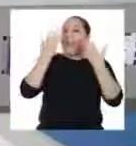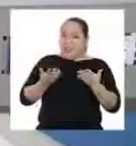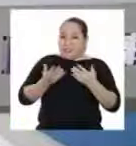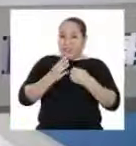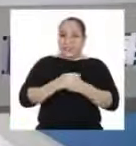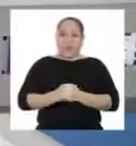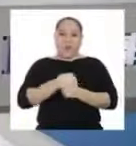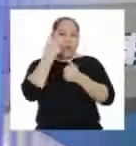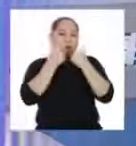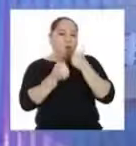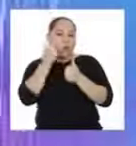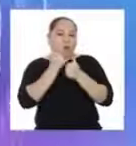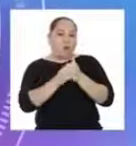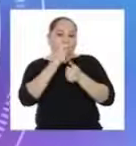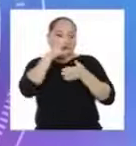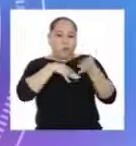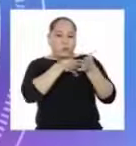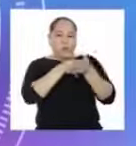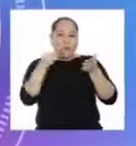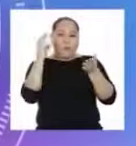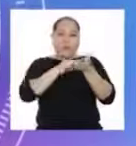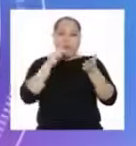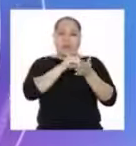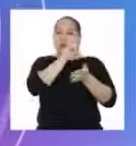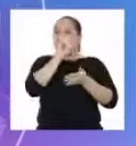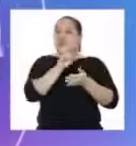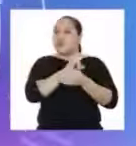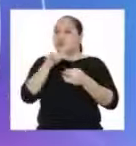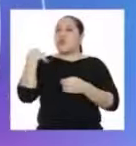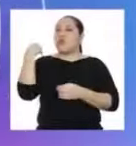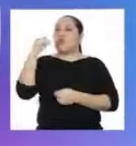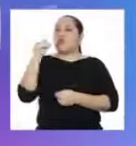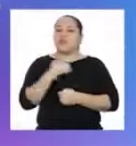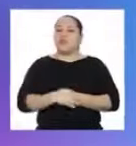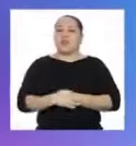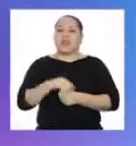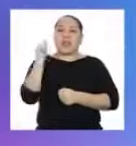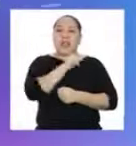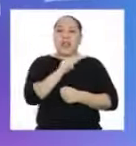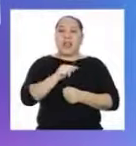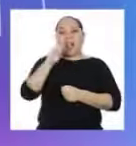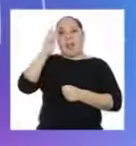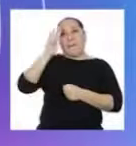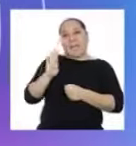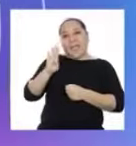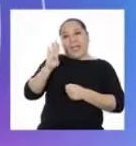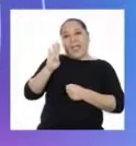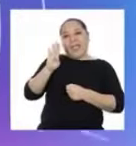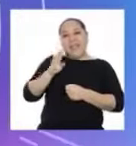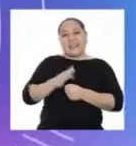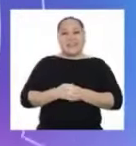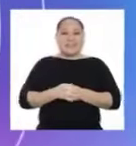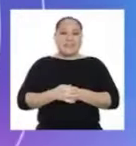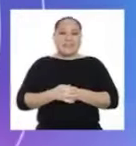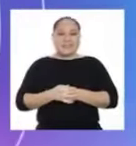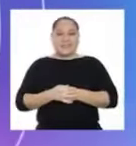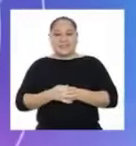Entonces, ¿cuál sería la aplicación que más usan los jóvenes? ¡La aplicación B!